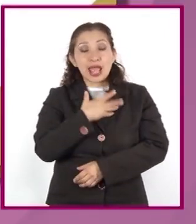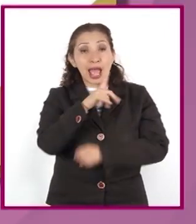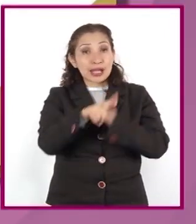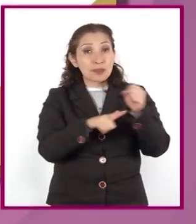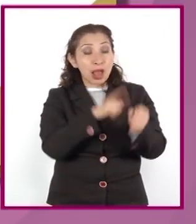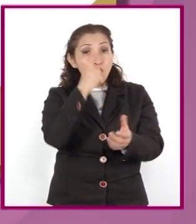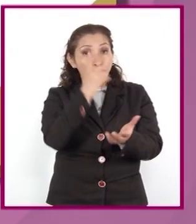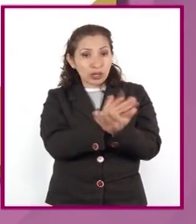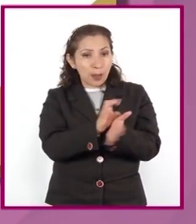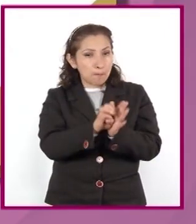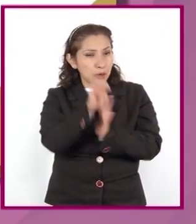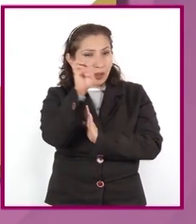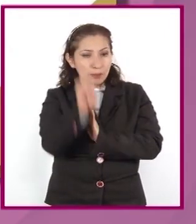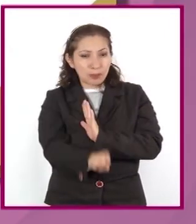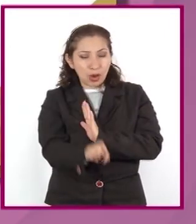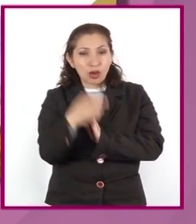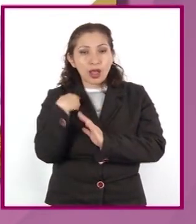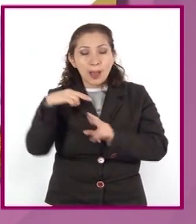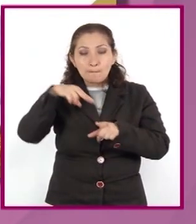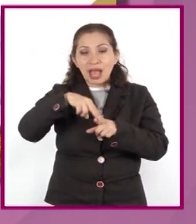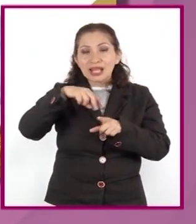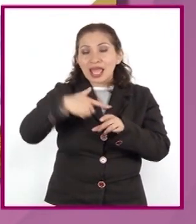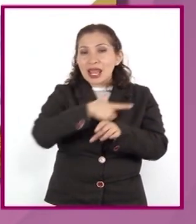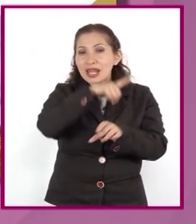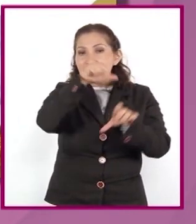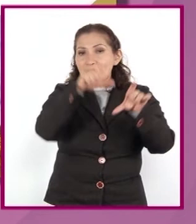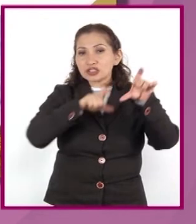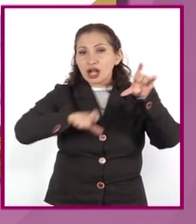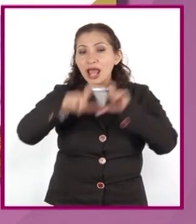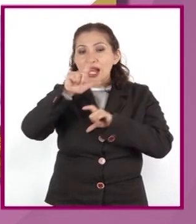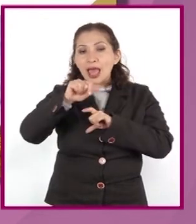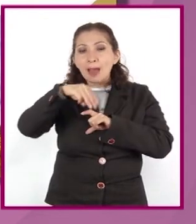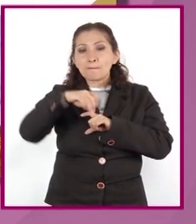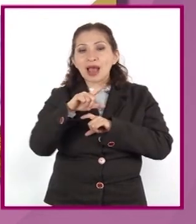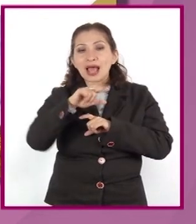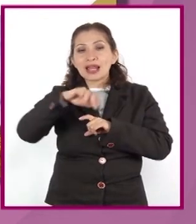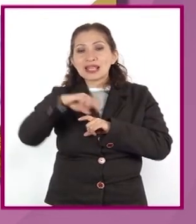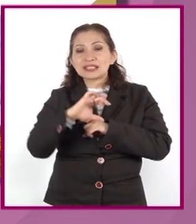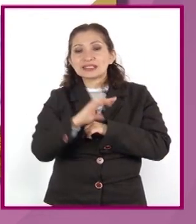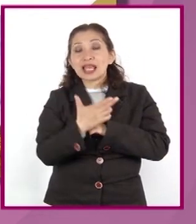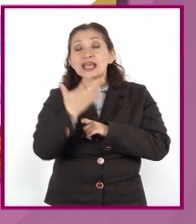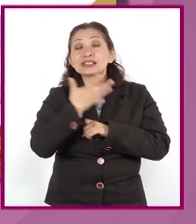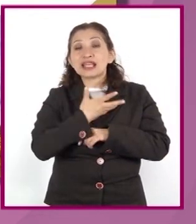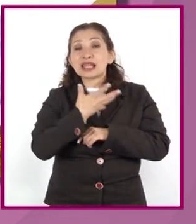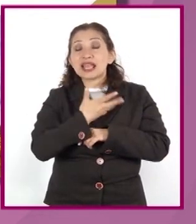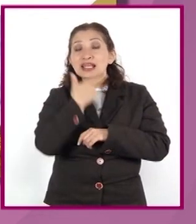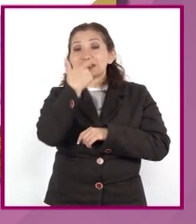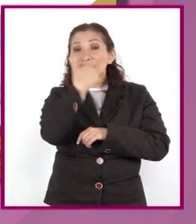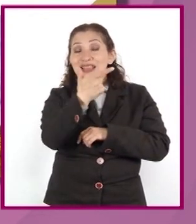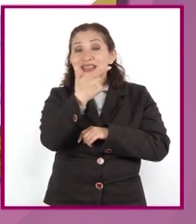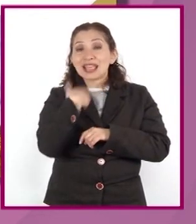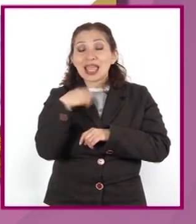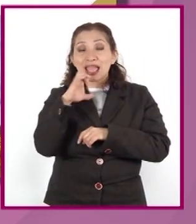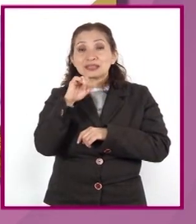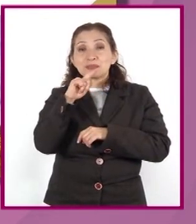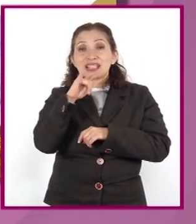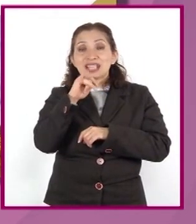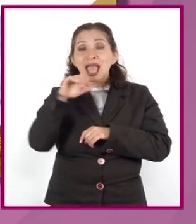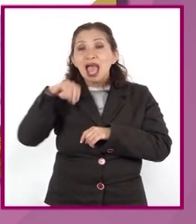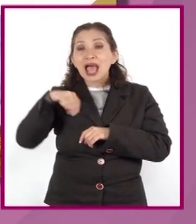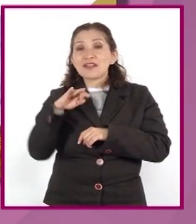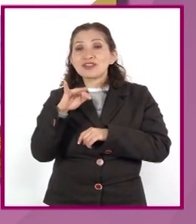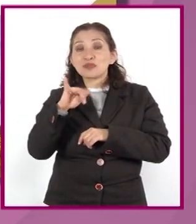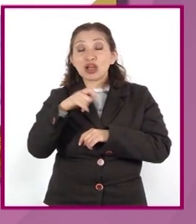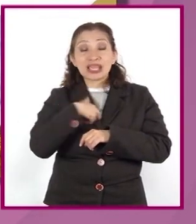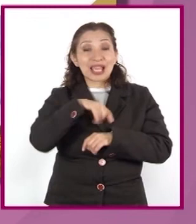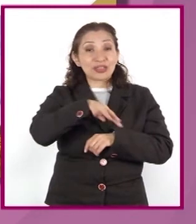únicas. Por ejemplo, el Parque Nacional La Malinche cuenta con 7 especies de anfibios y 14 de